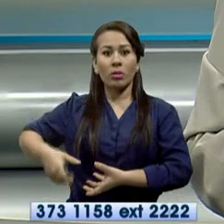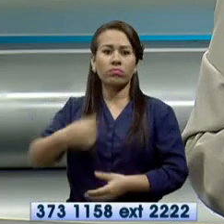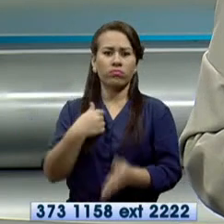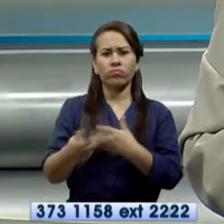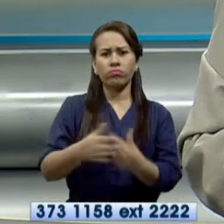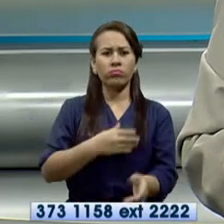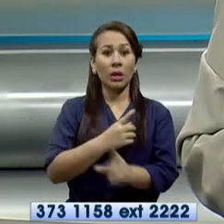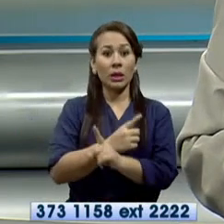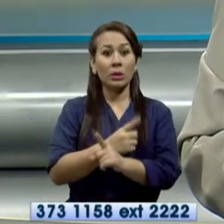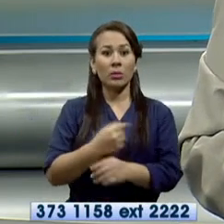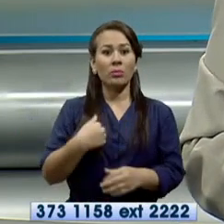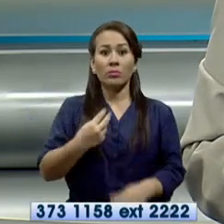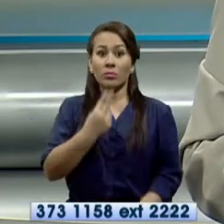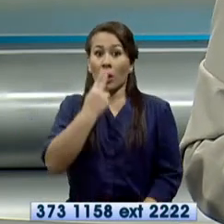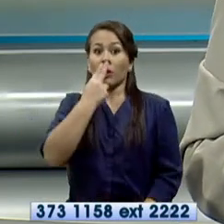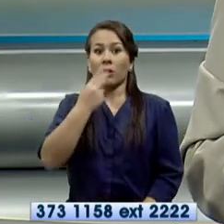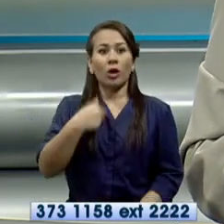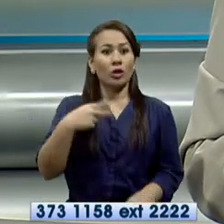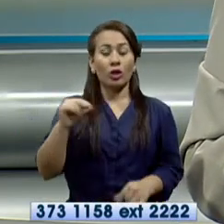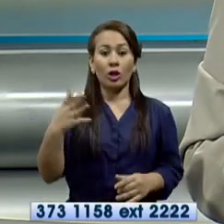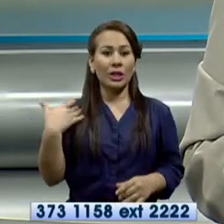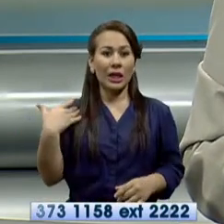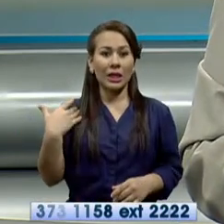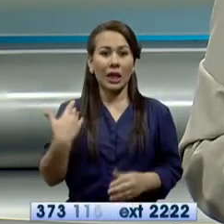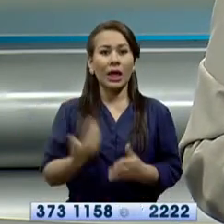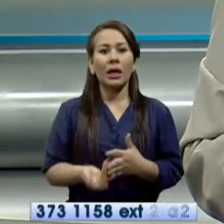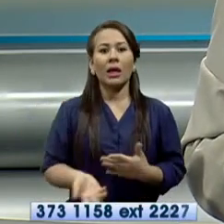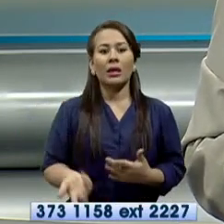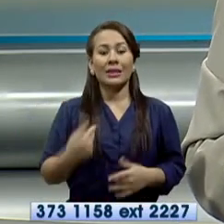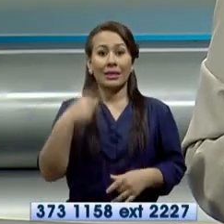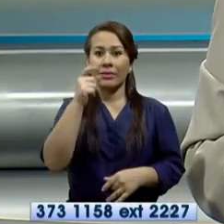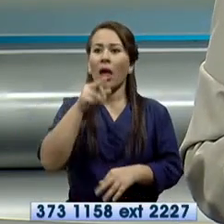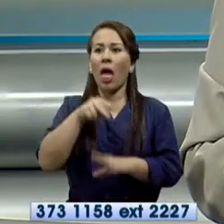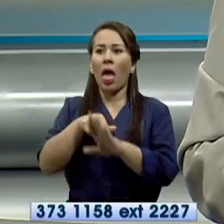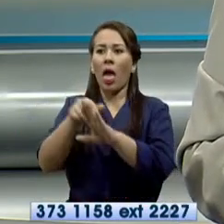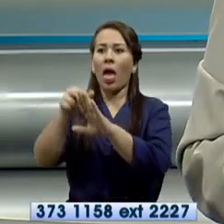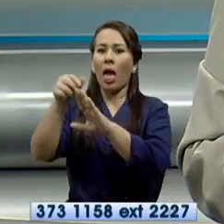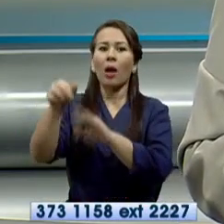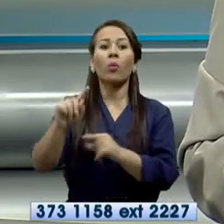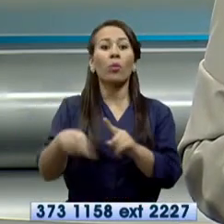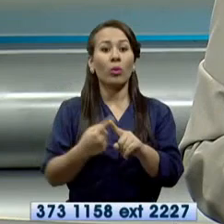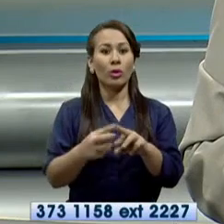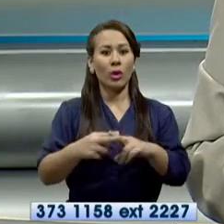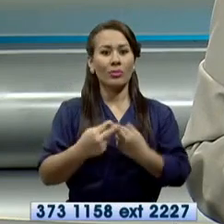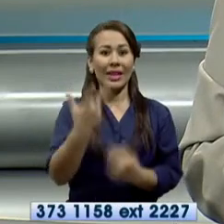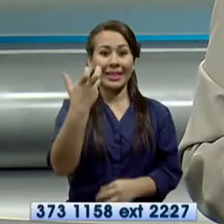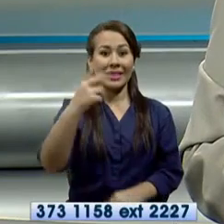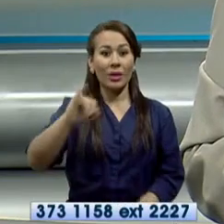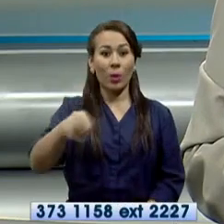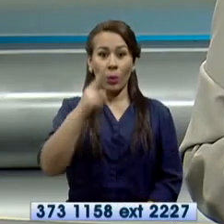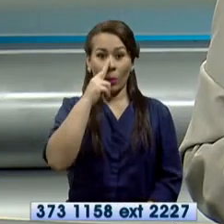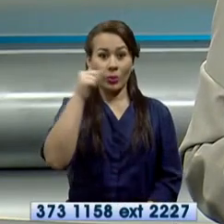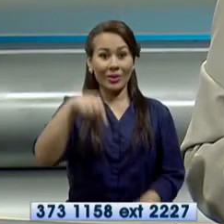hará sin oxígeno. Su travesía la inicia el 13 de junio del presente año.